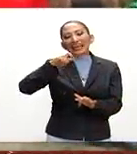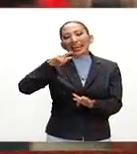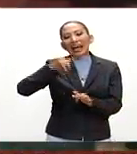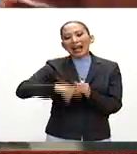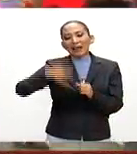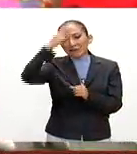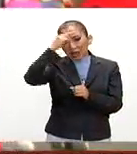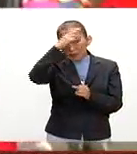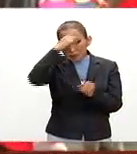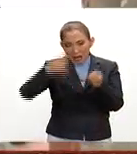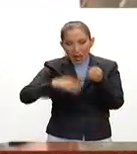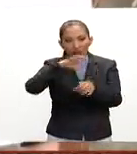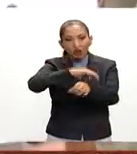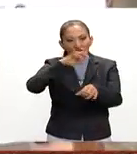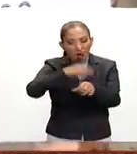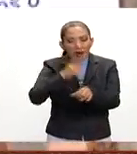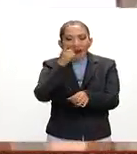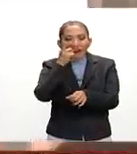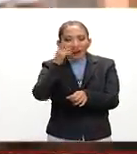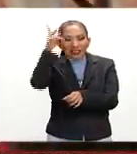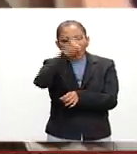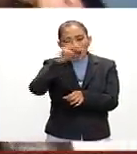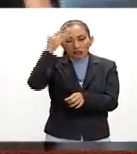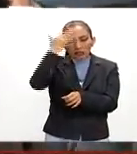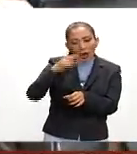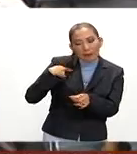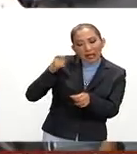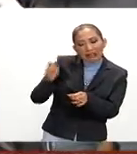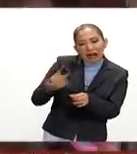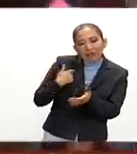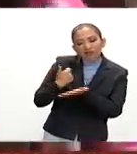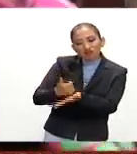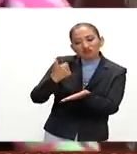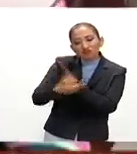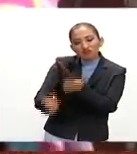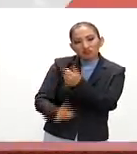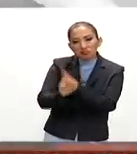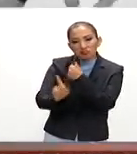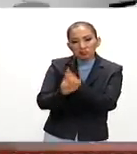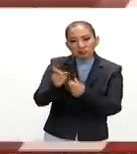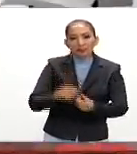médicos enfermeras odontólogos y psicólogos expertos en intervención de crisis